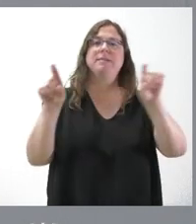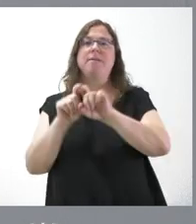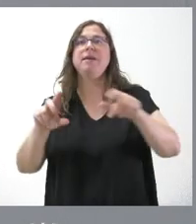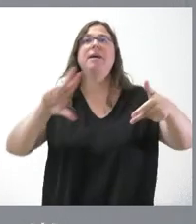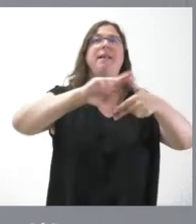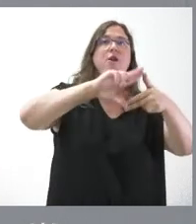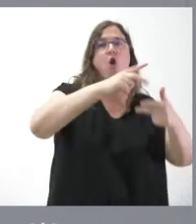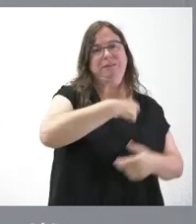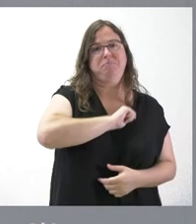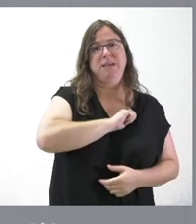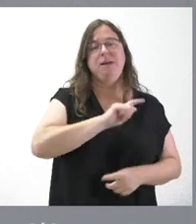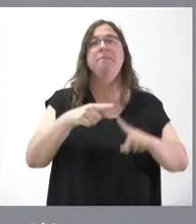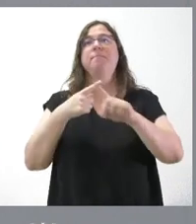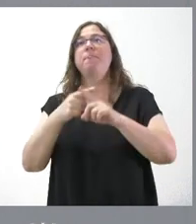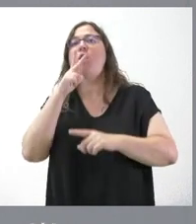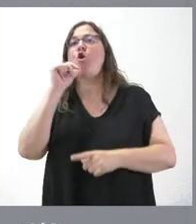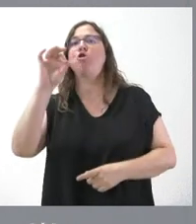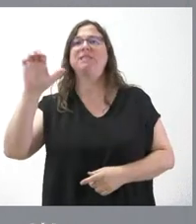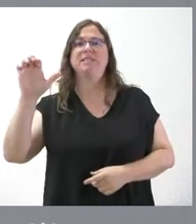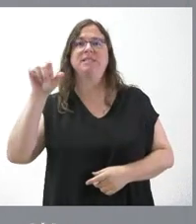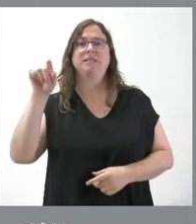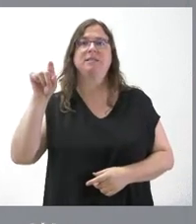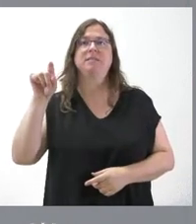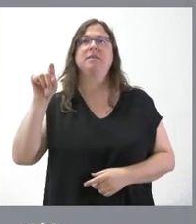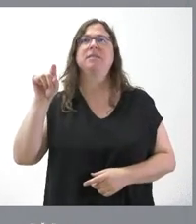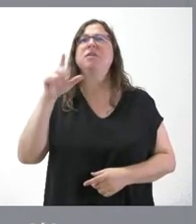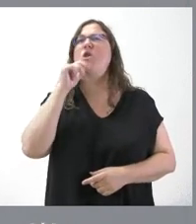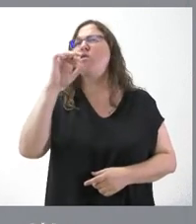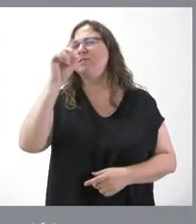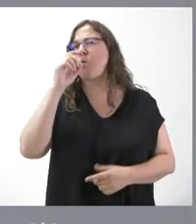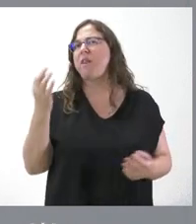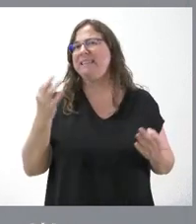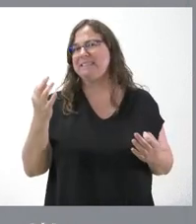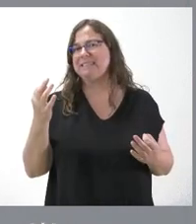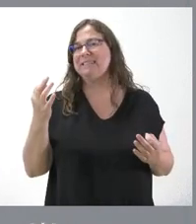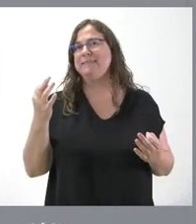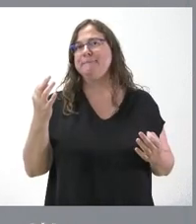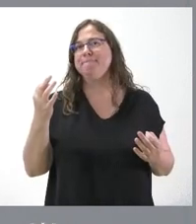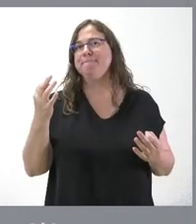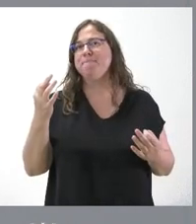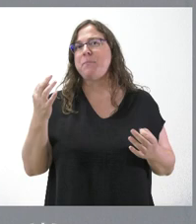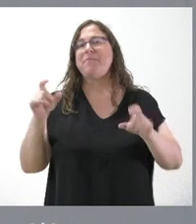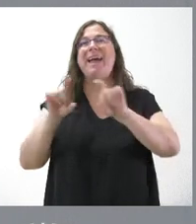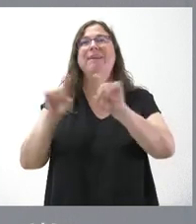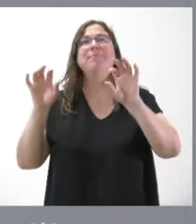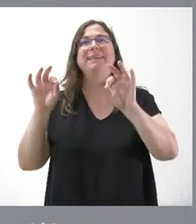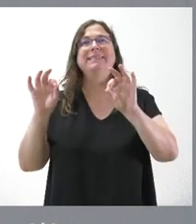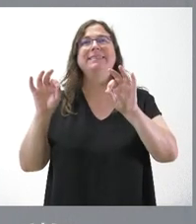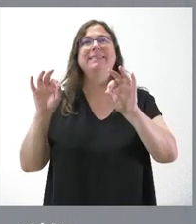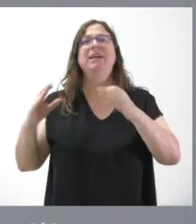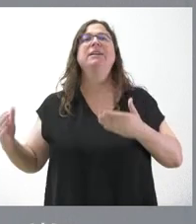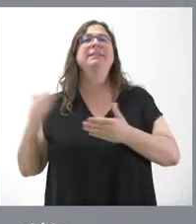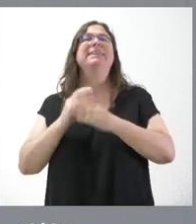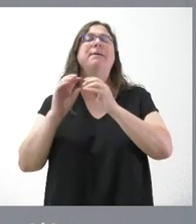España y a Horse. Horse, recordarán ustedes que es básicamente todo lo que es la